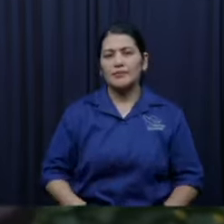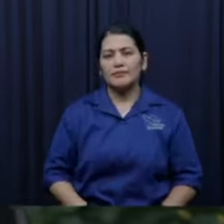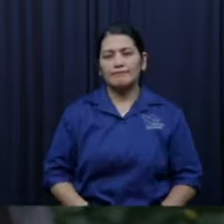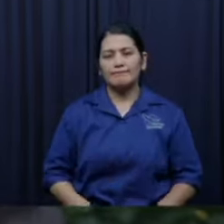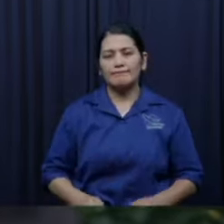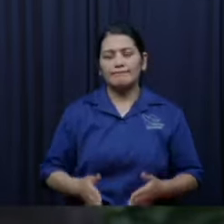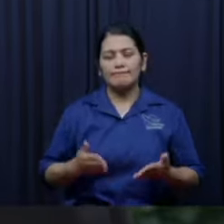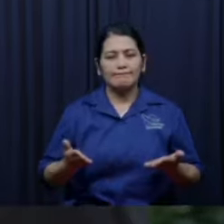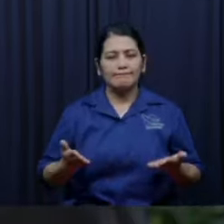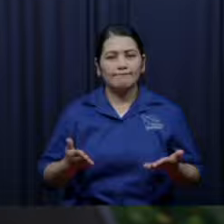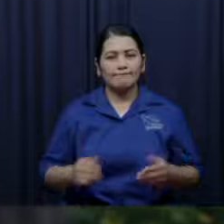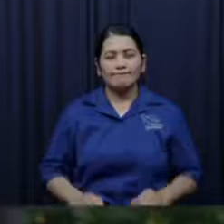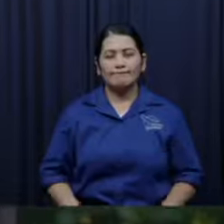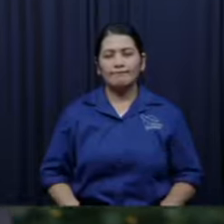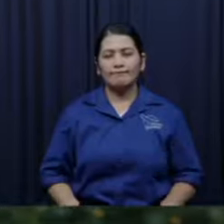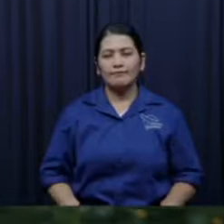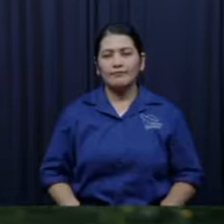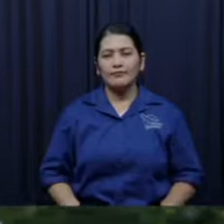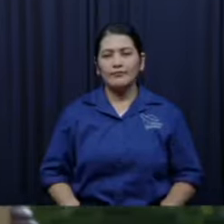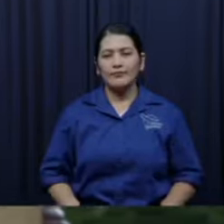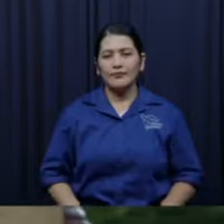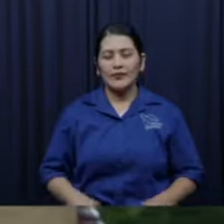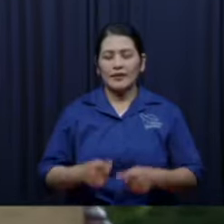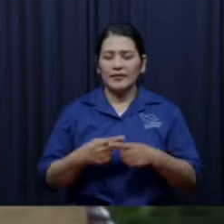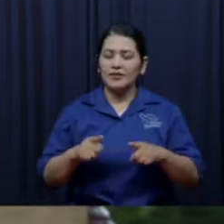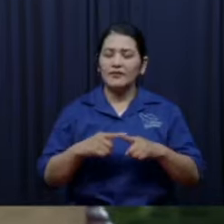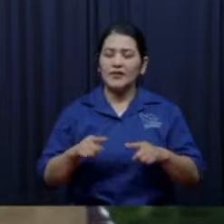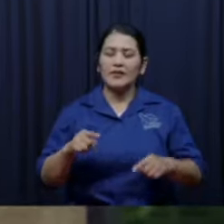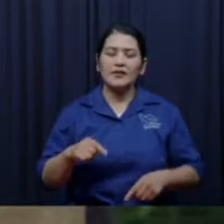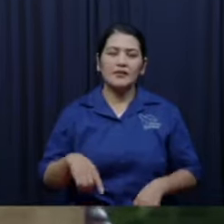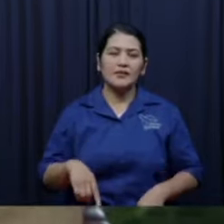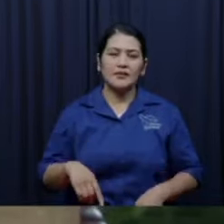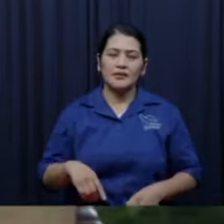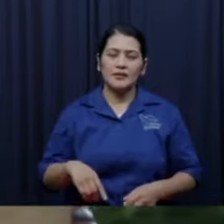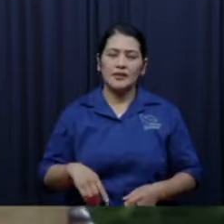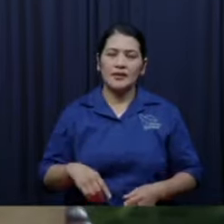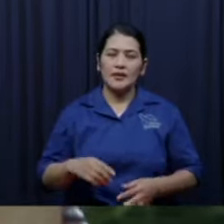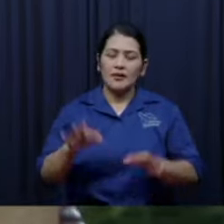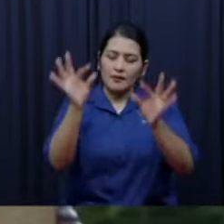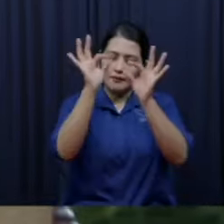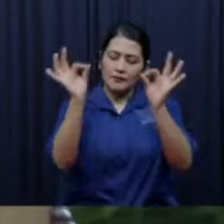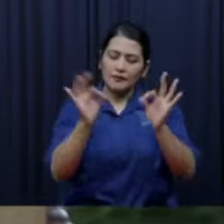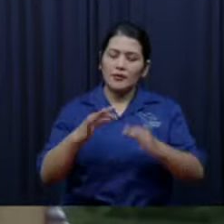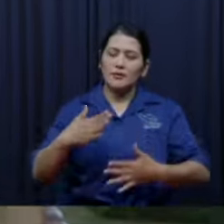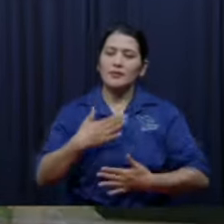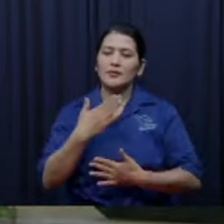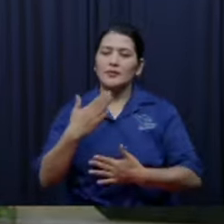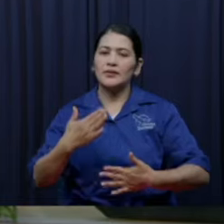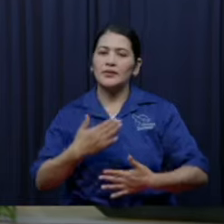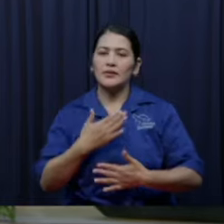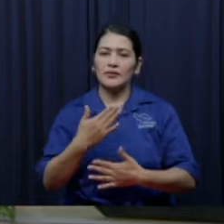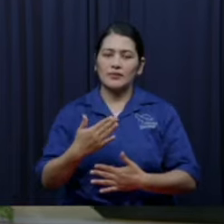bueno pero cada quien si eso los hace felices y pero son necios es una ceguera